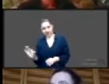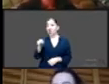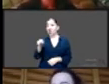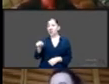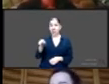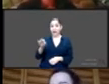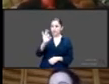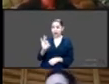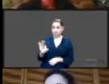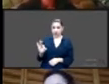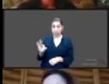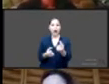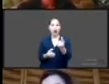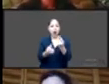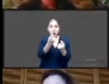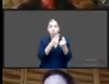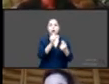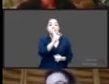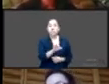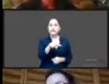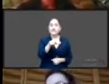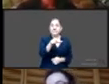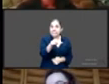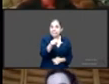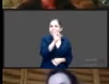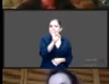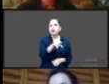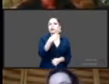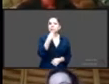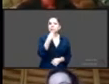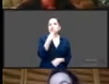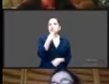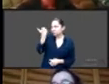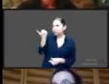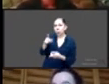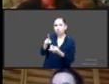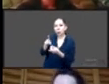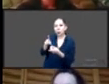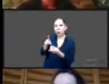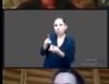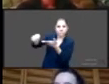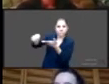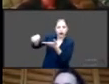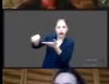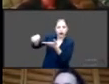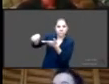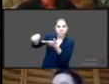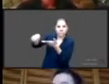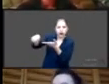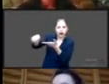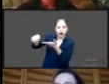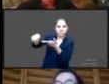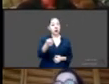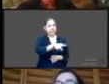conocía, no sabía dónde adquirir o cómo utilizar algún método anticonceptivo. Un 16% que quería embarazarse a